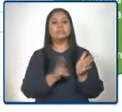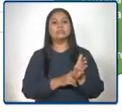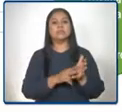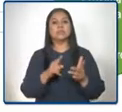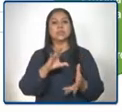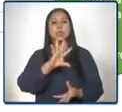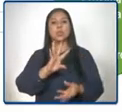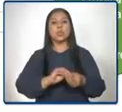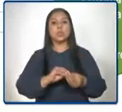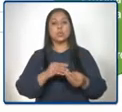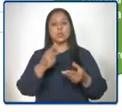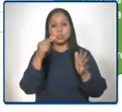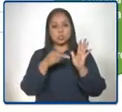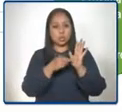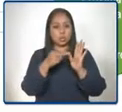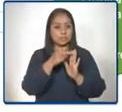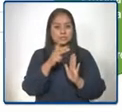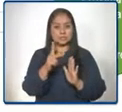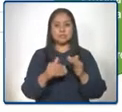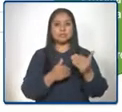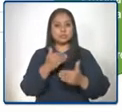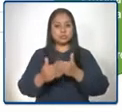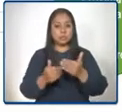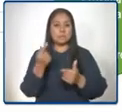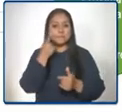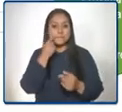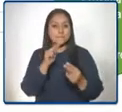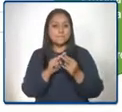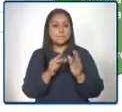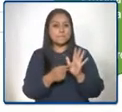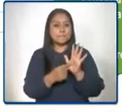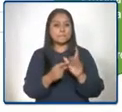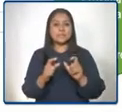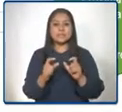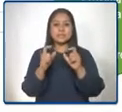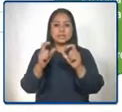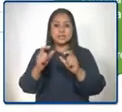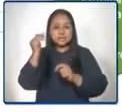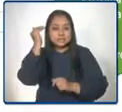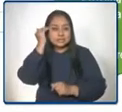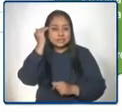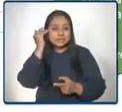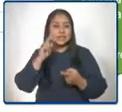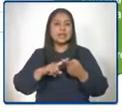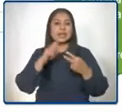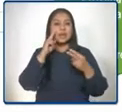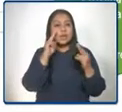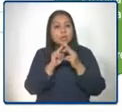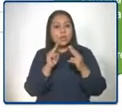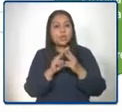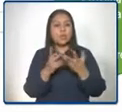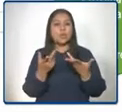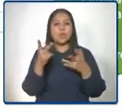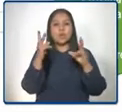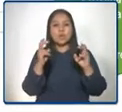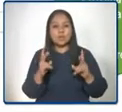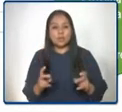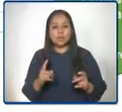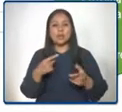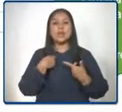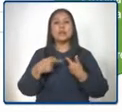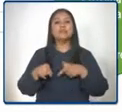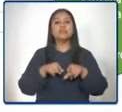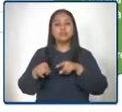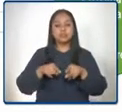normas y procedimientos para reconocer y certificar los saberes, conocimientos, competencias de las